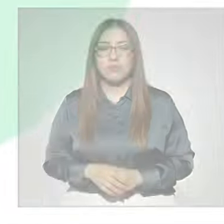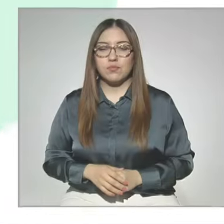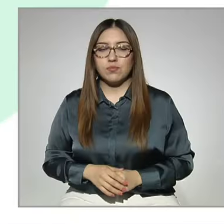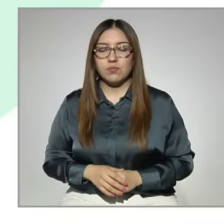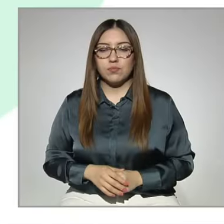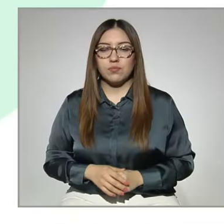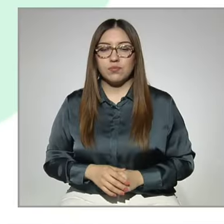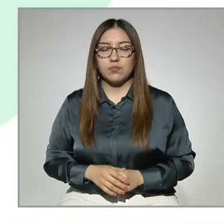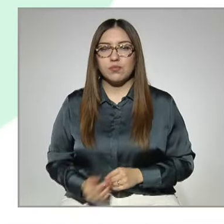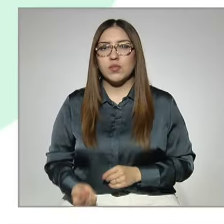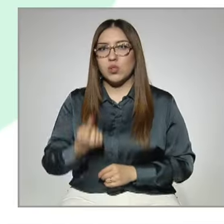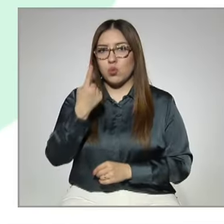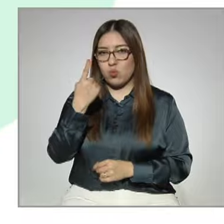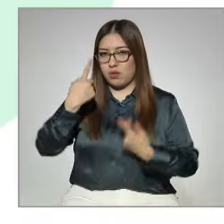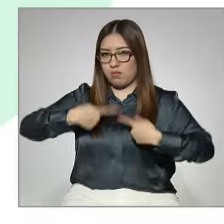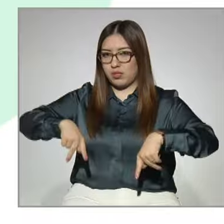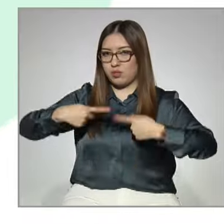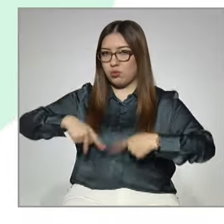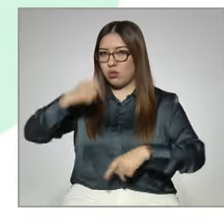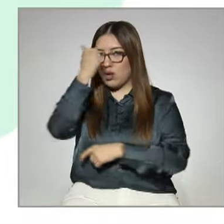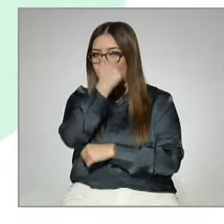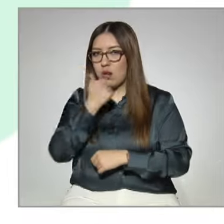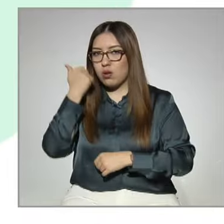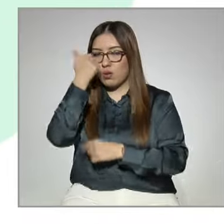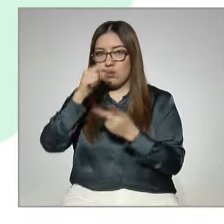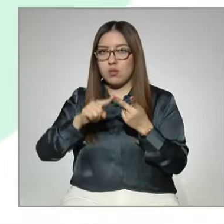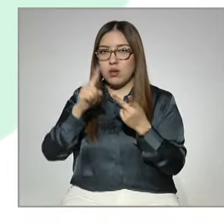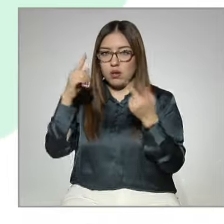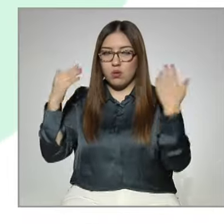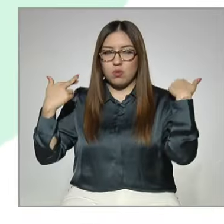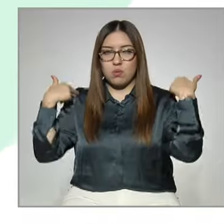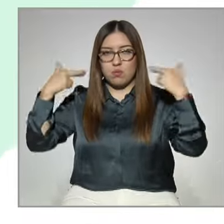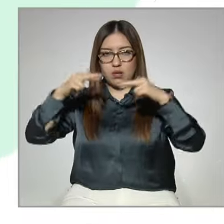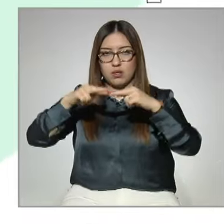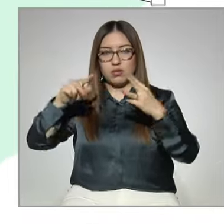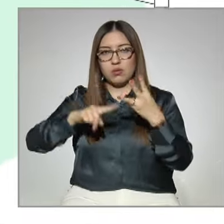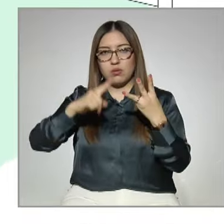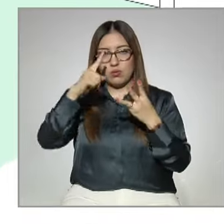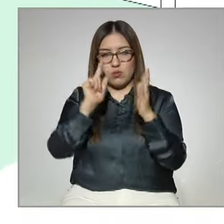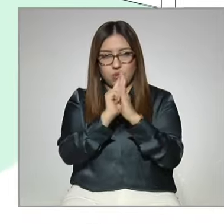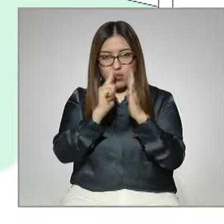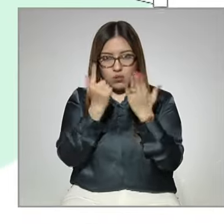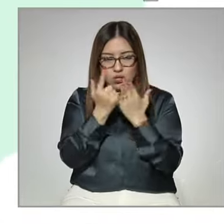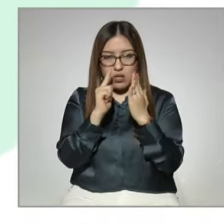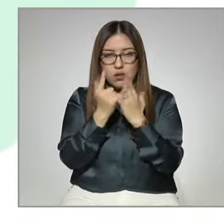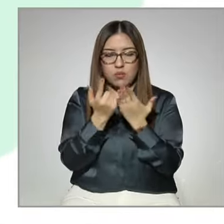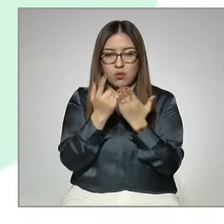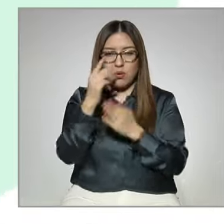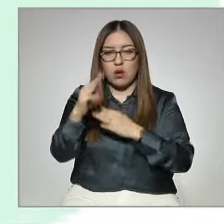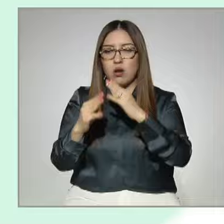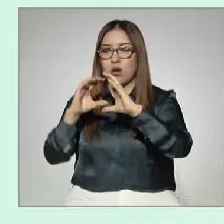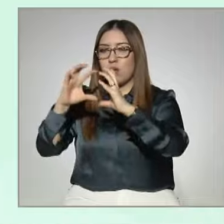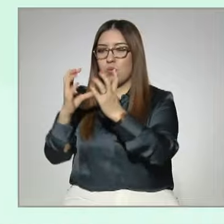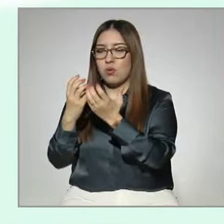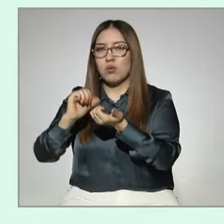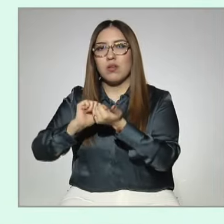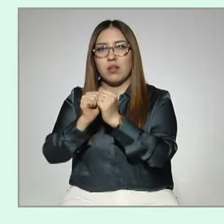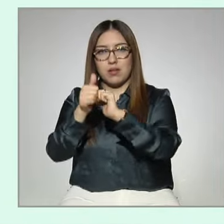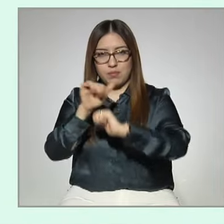Un estudiante, un maestro y un libro pueden cambiar al mundo.